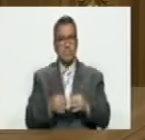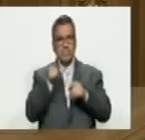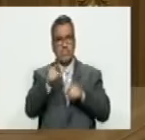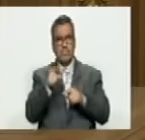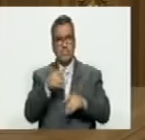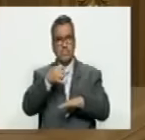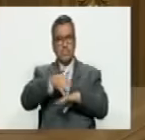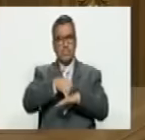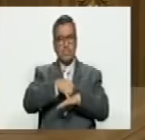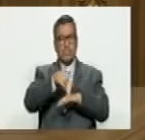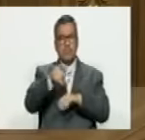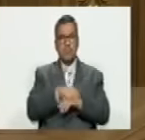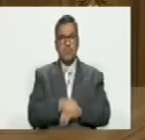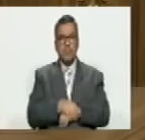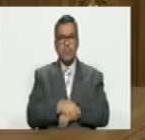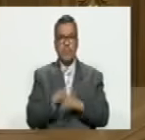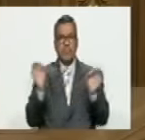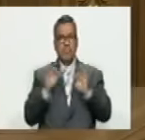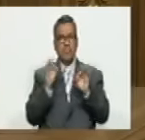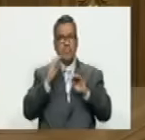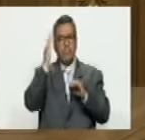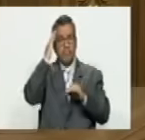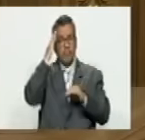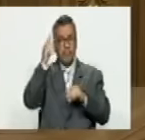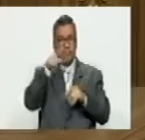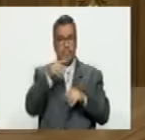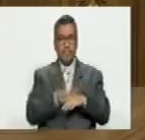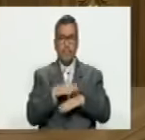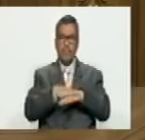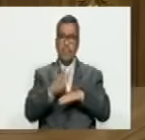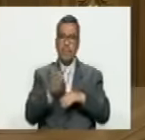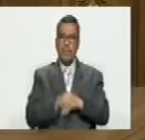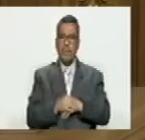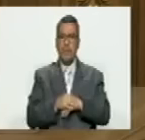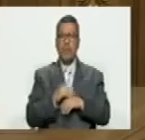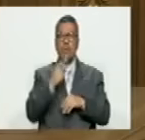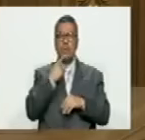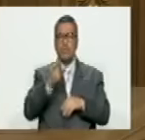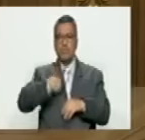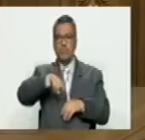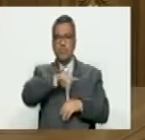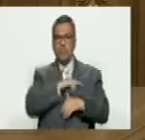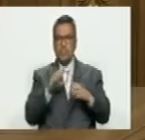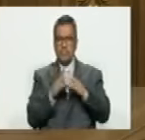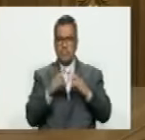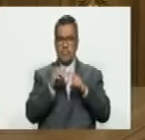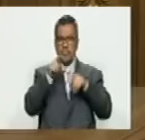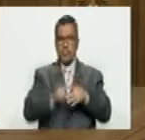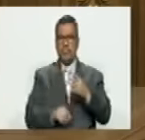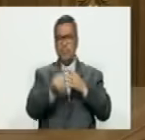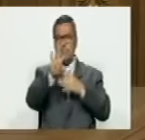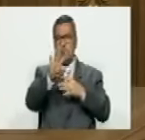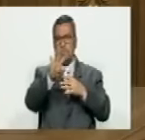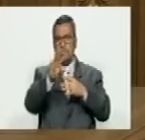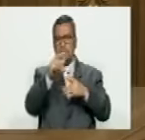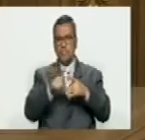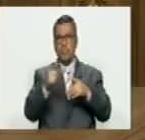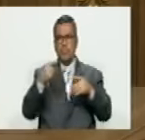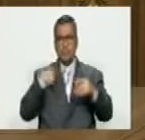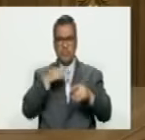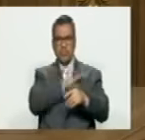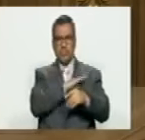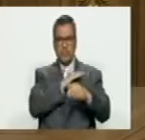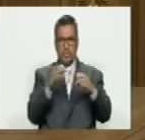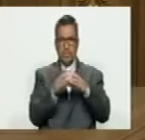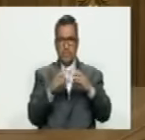estas debilidades que nadie sabe el origen de esas fotos que ellos dicen nuestro equipo ellos estos cuatro señores en Michigan tenían un equipo propio